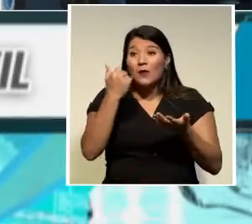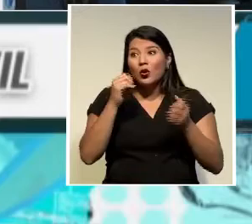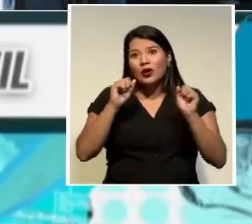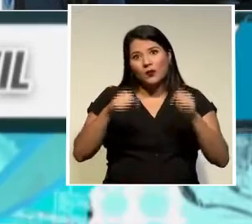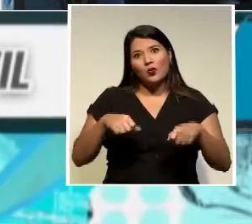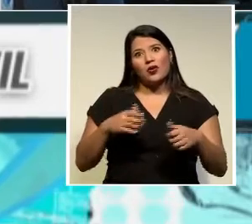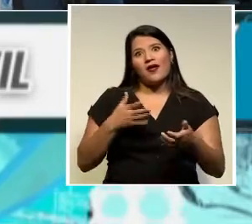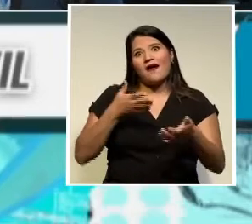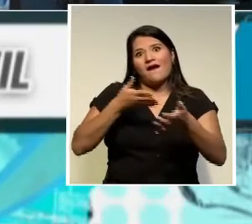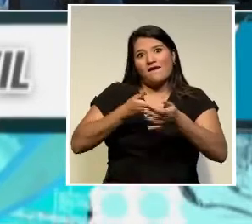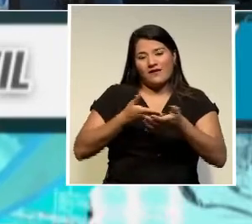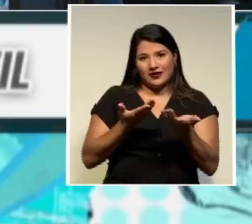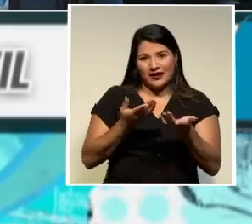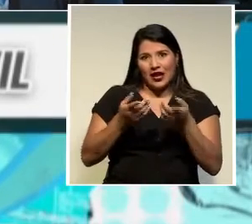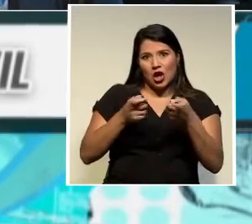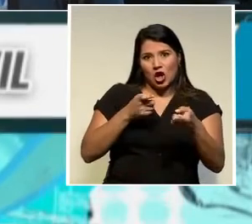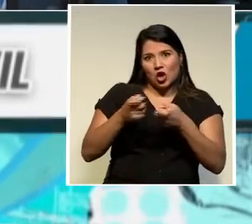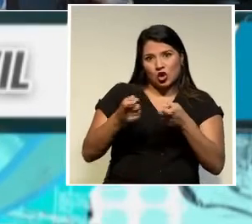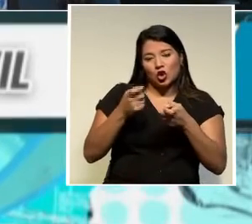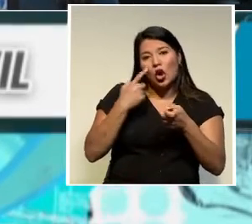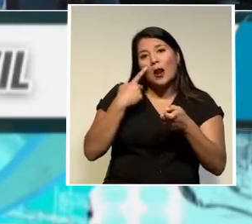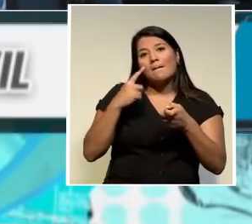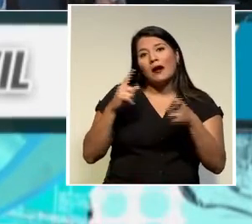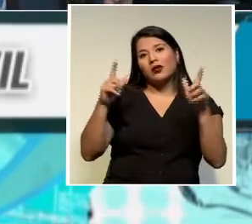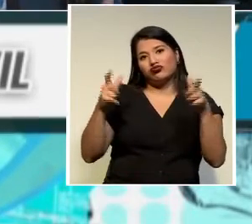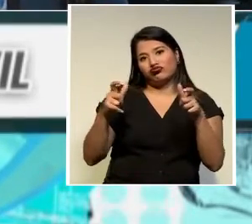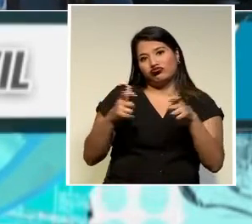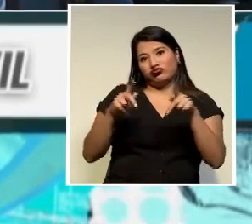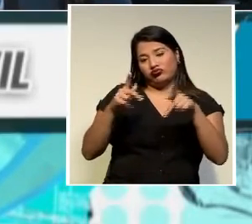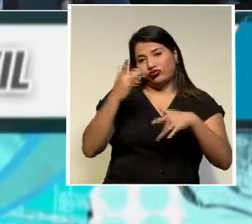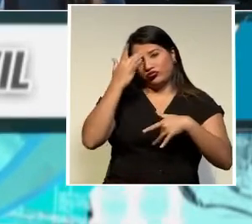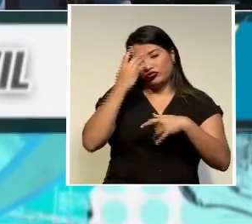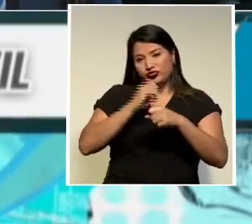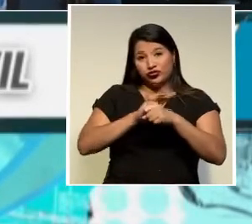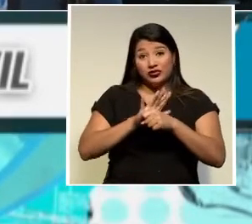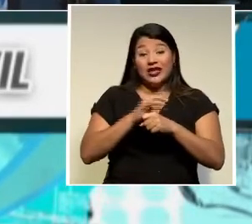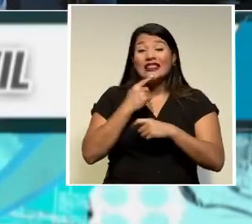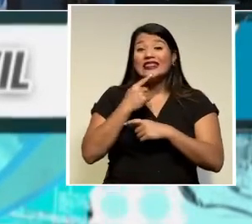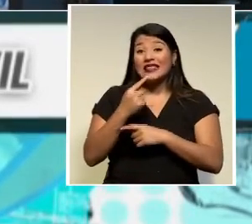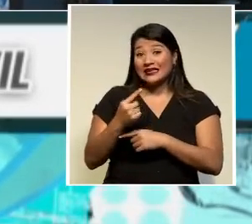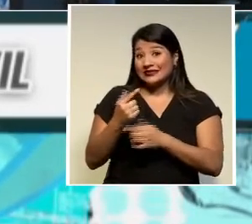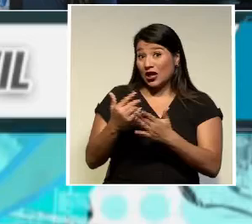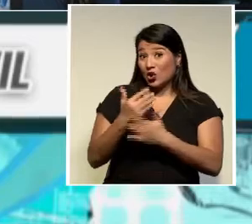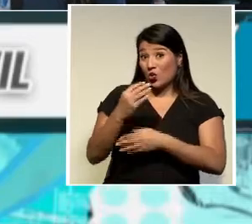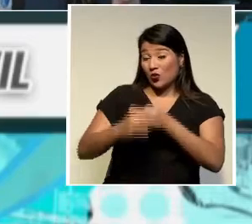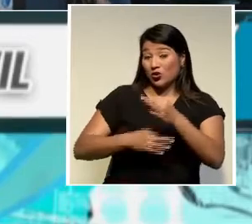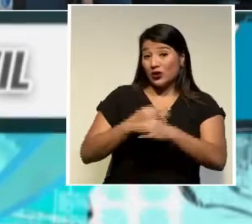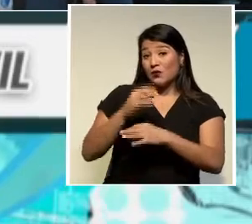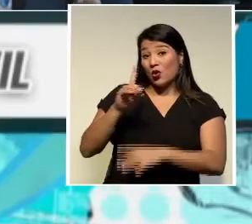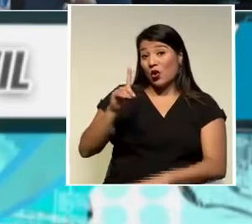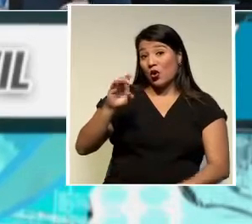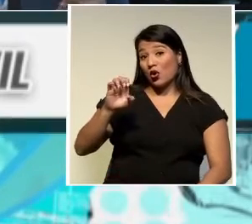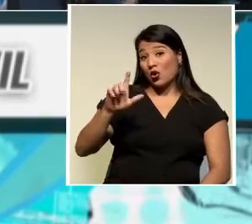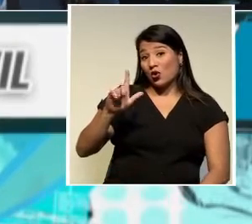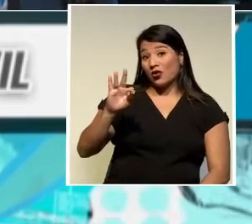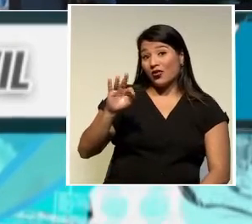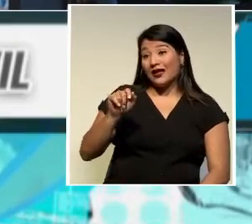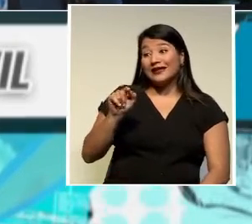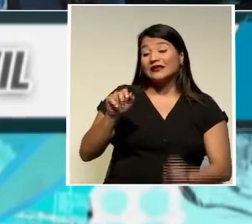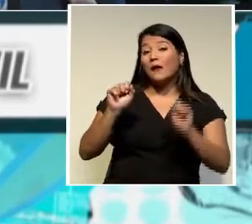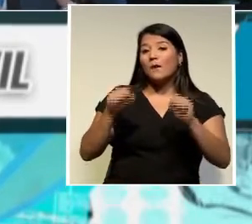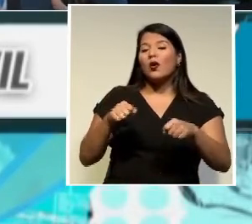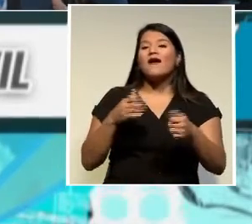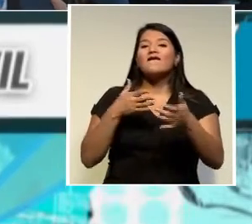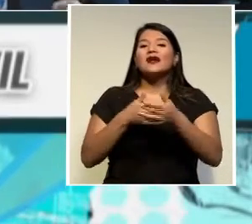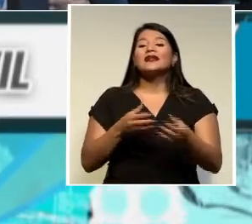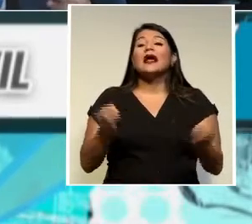para contener el virus en nuestro país así mismo insisten que la variante Delta y nuevas variantes pueden afectar aún